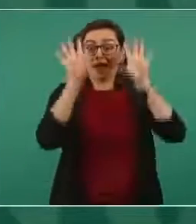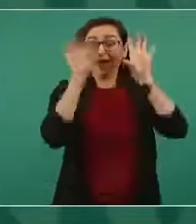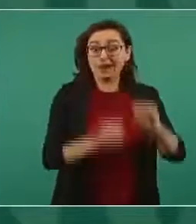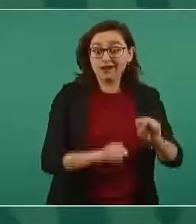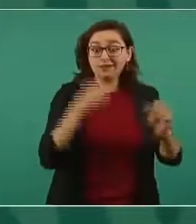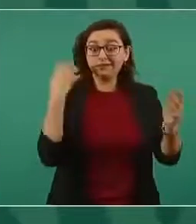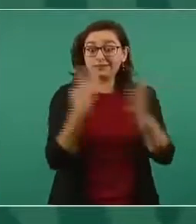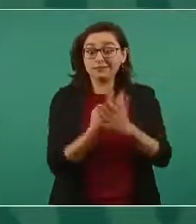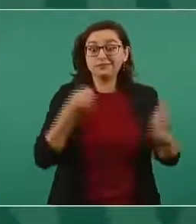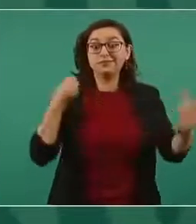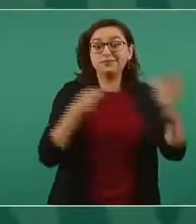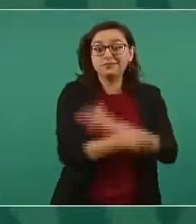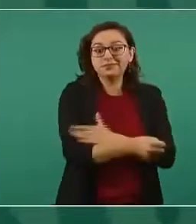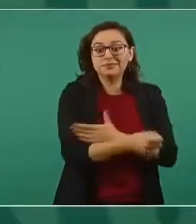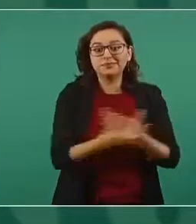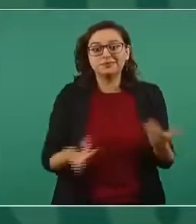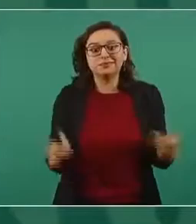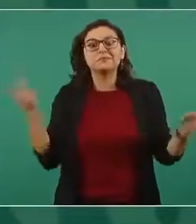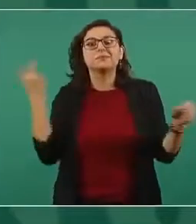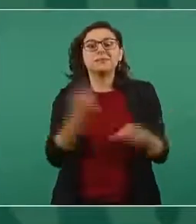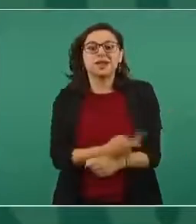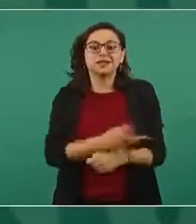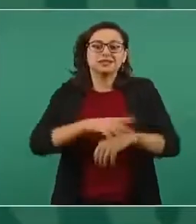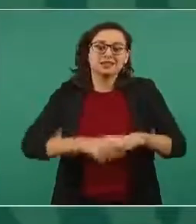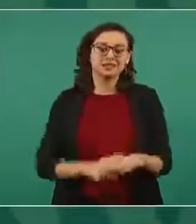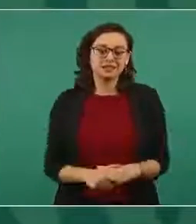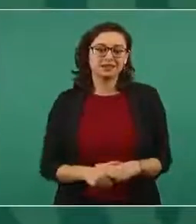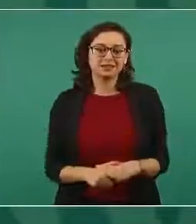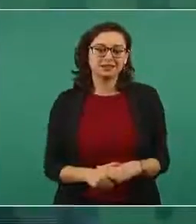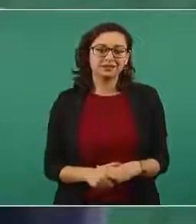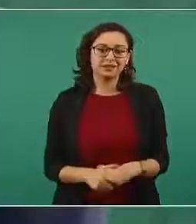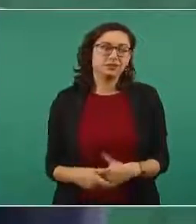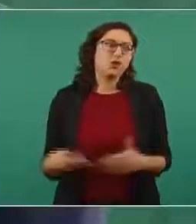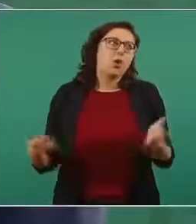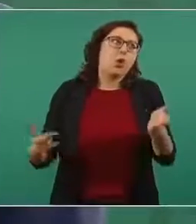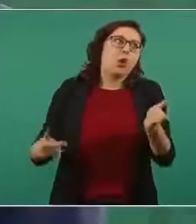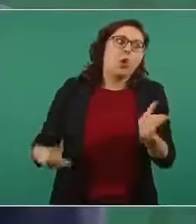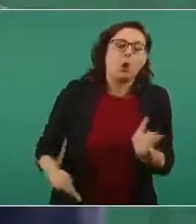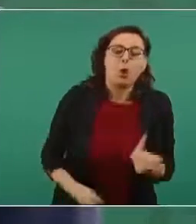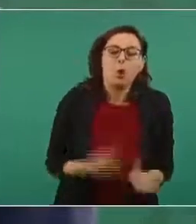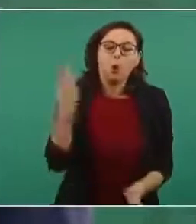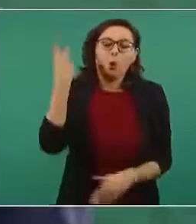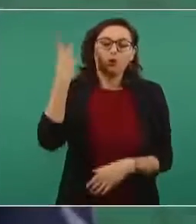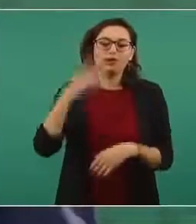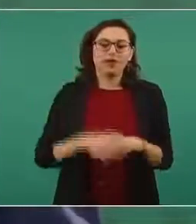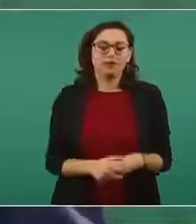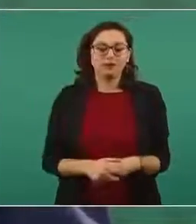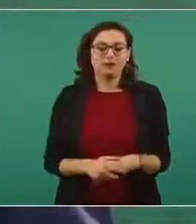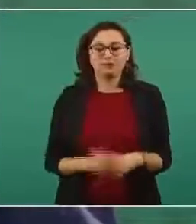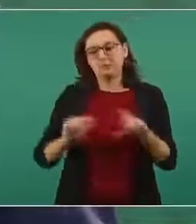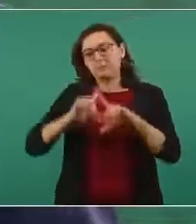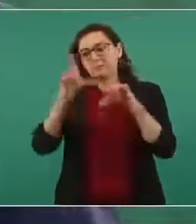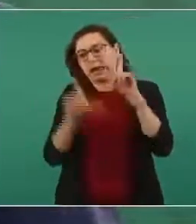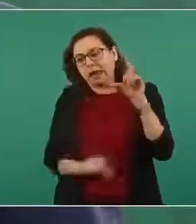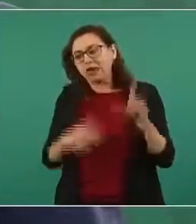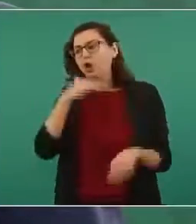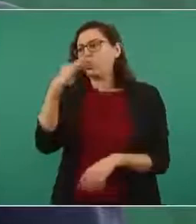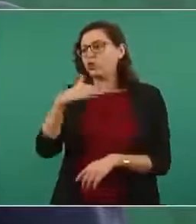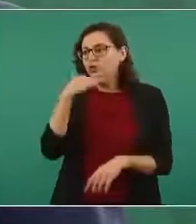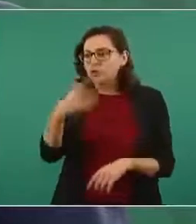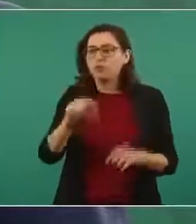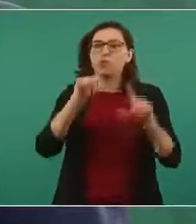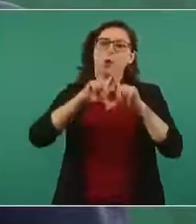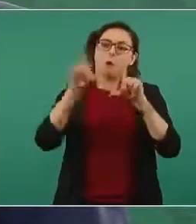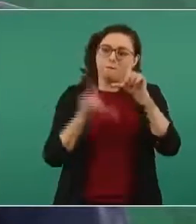¿Cómo hemos quedado durante décadas? Como tapaderas, como